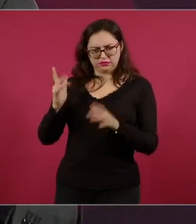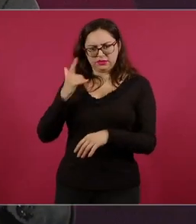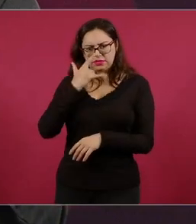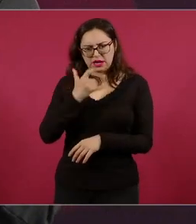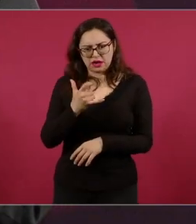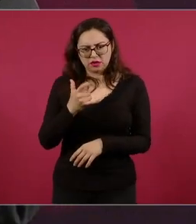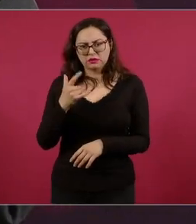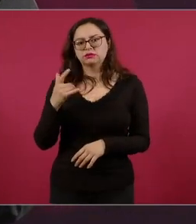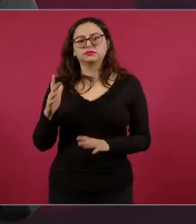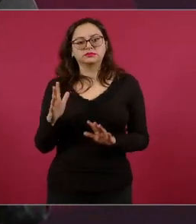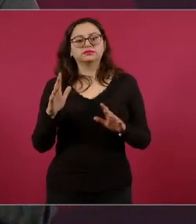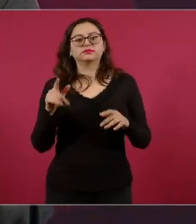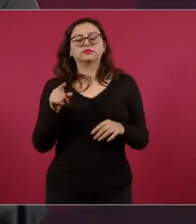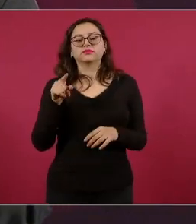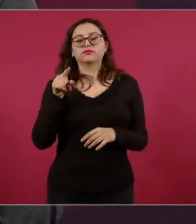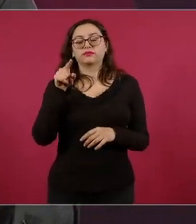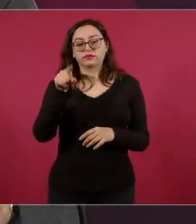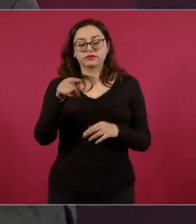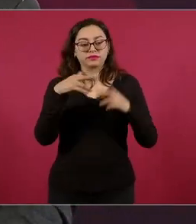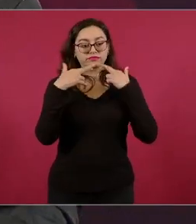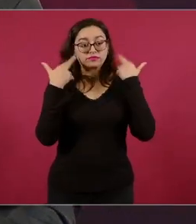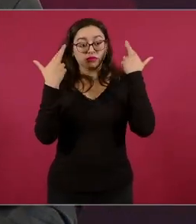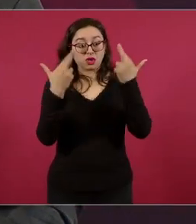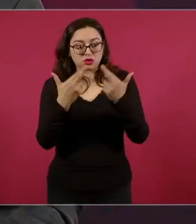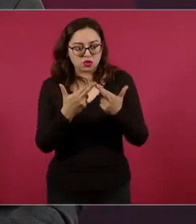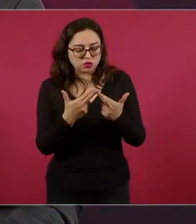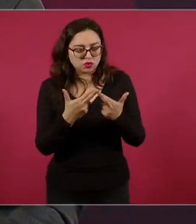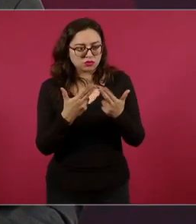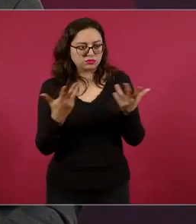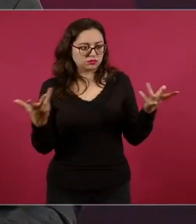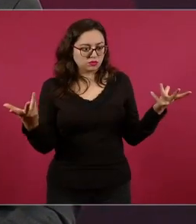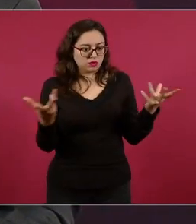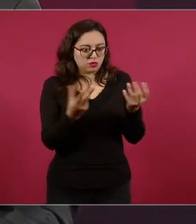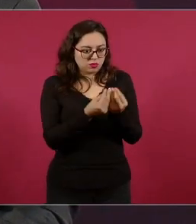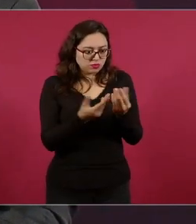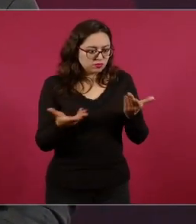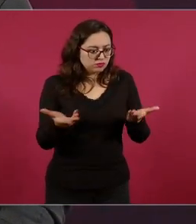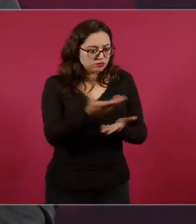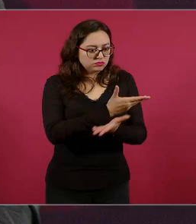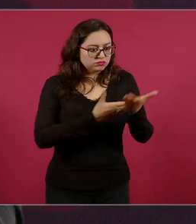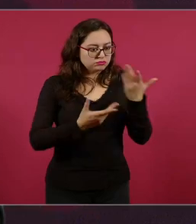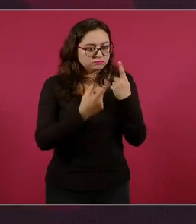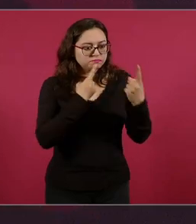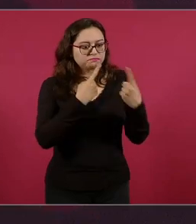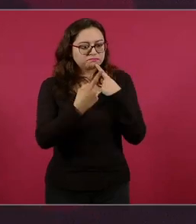con este propósito en